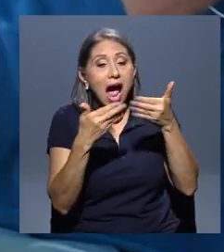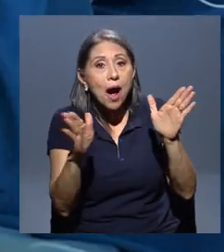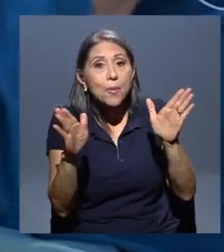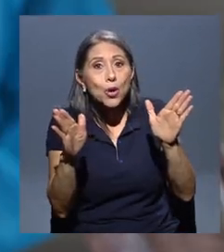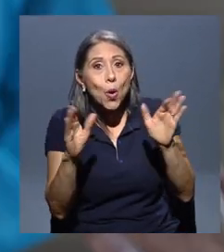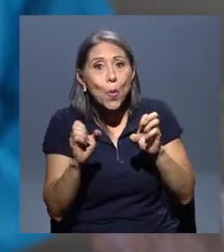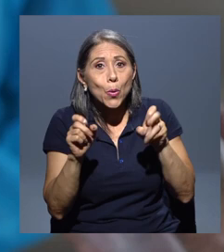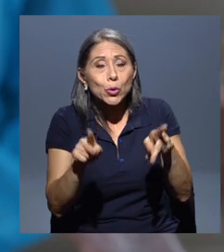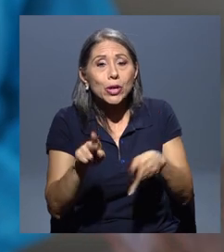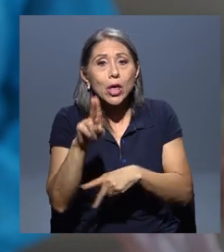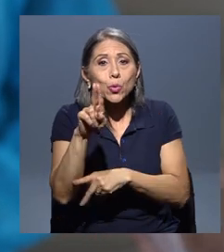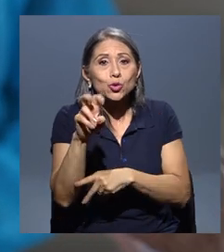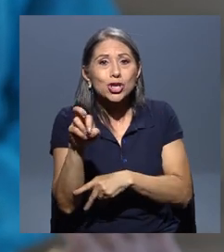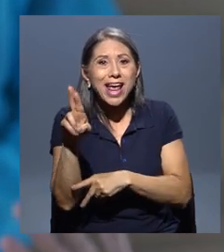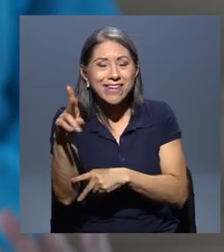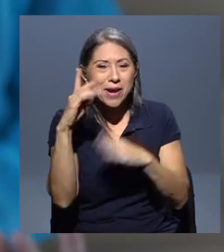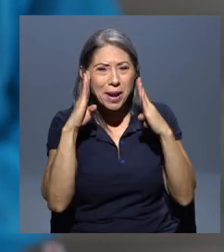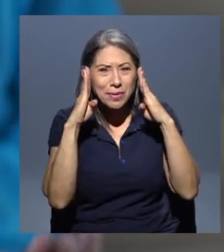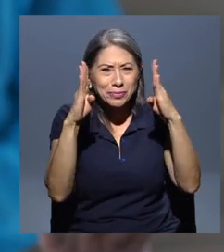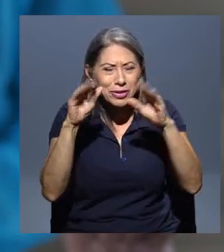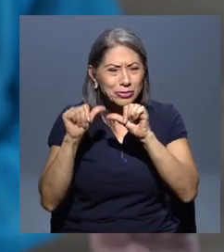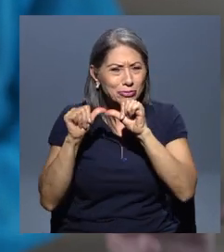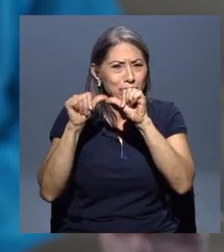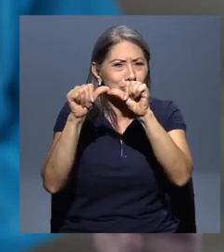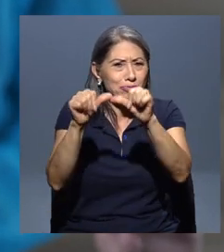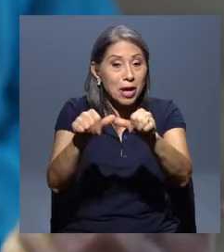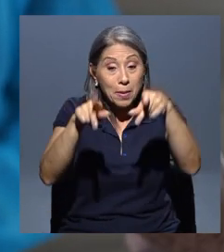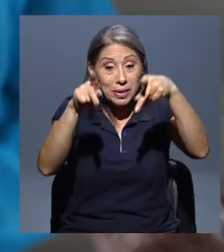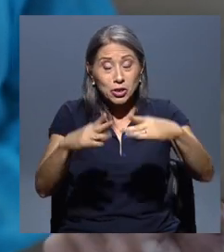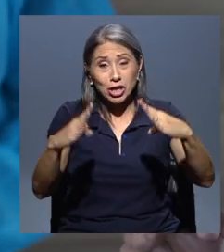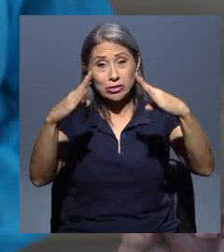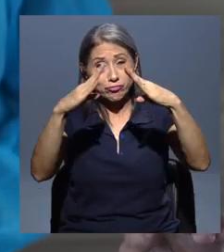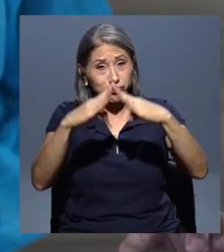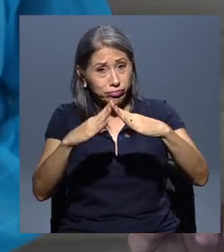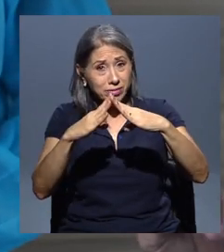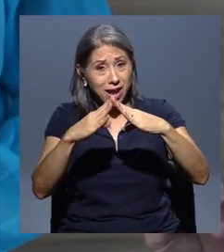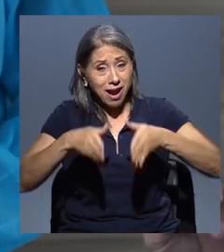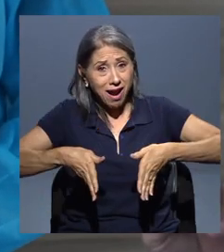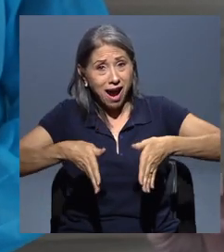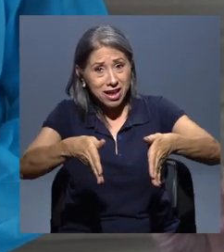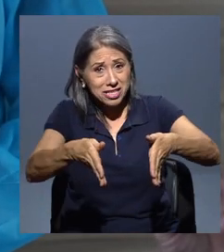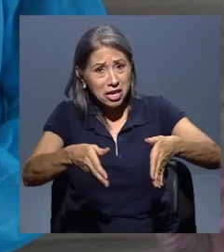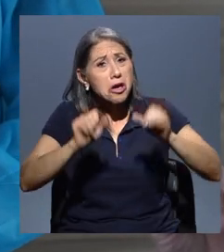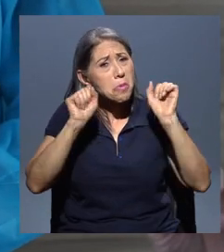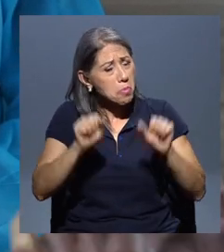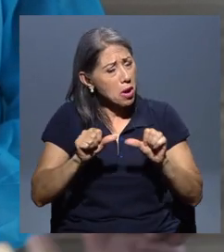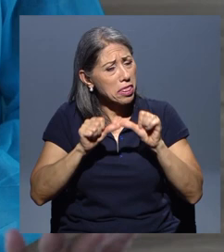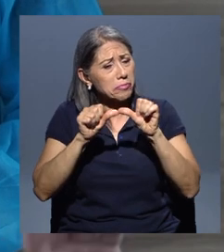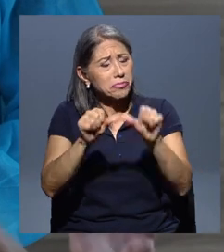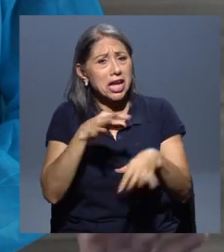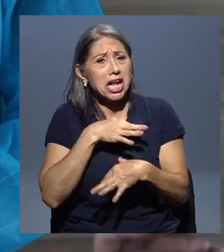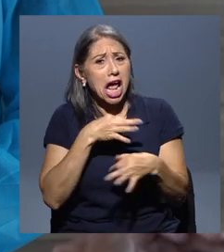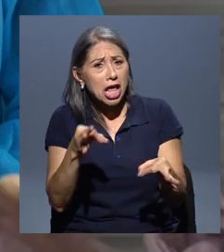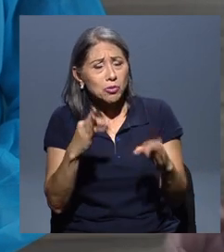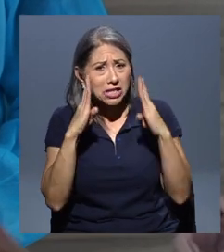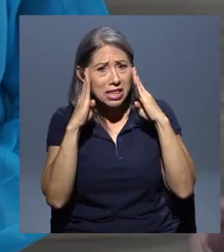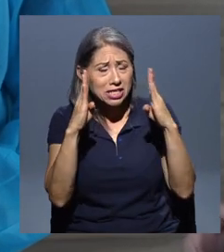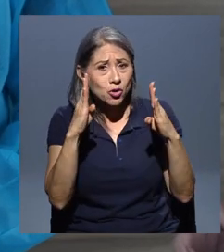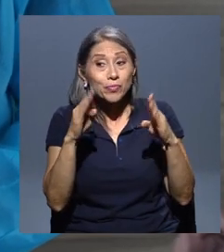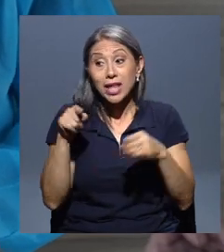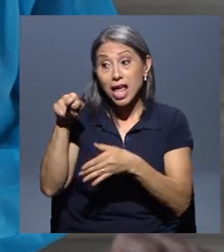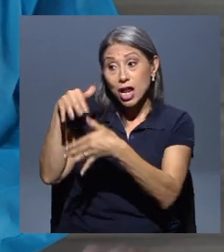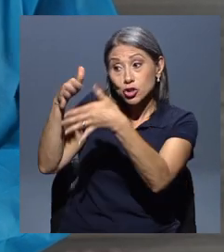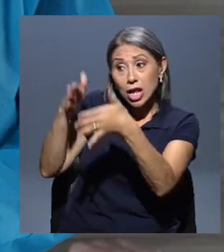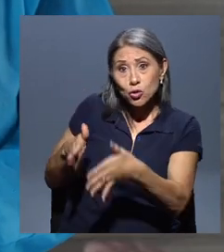permanente, de modo que los habitantes de calle reciben atención odontológica gratuita y continua y los alumnos perfeccionan sus procedimientos clínicos